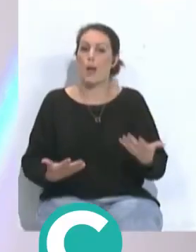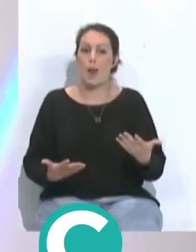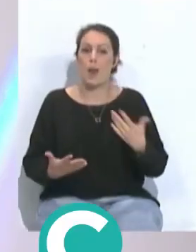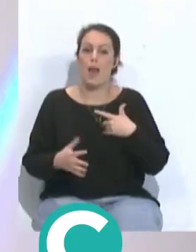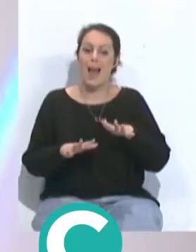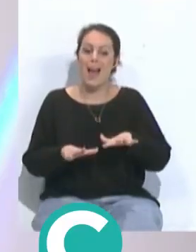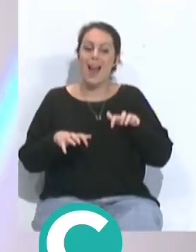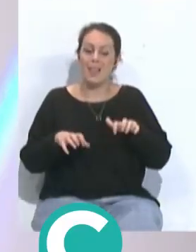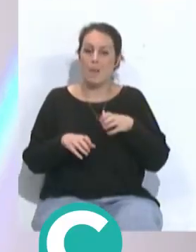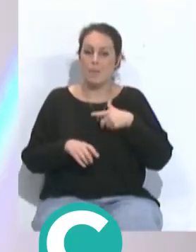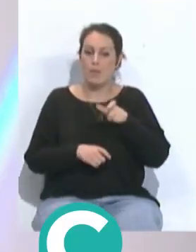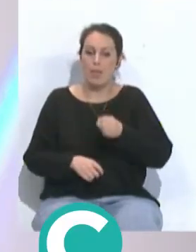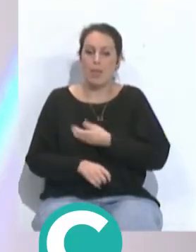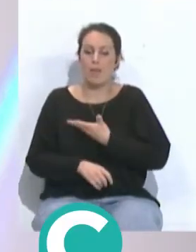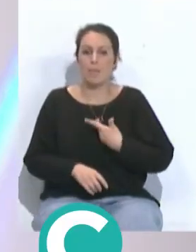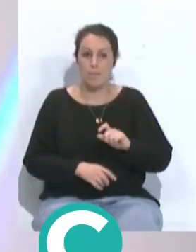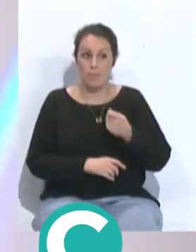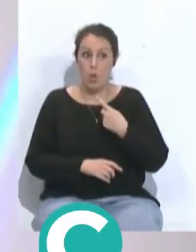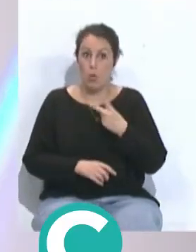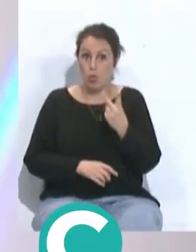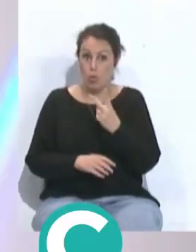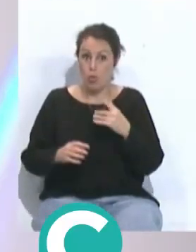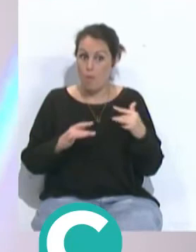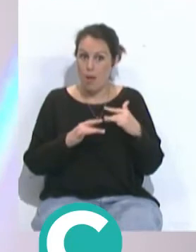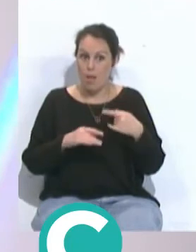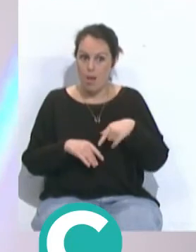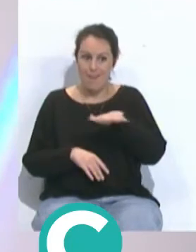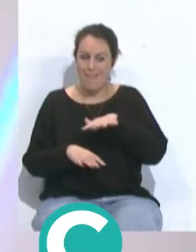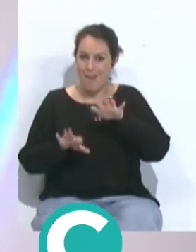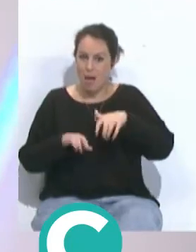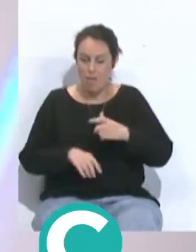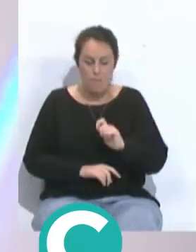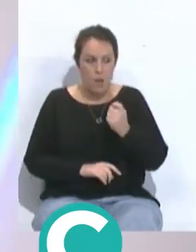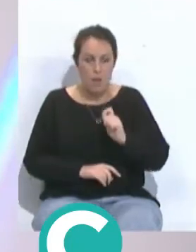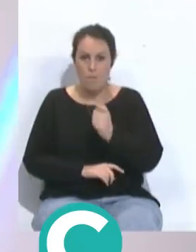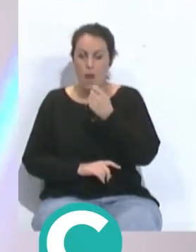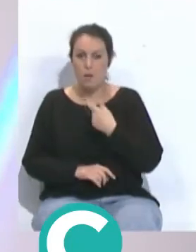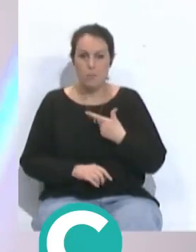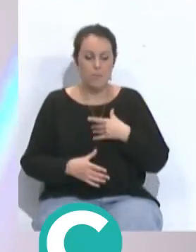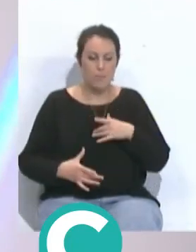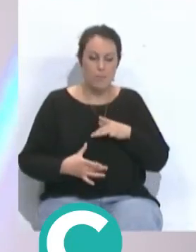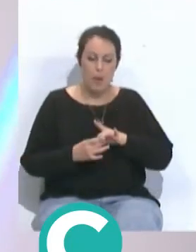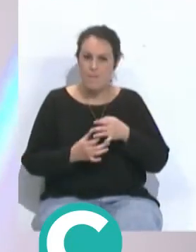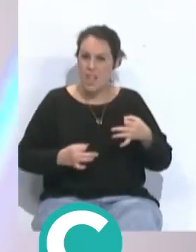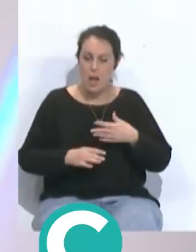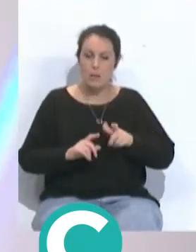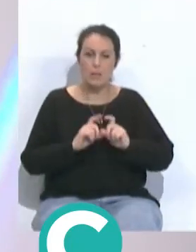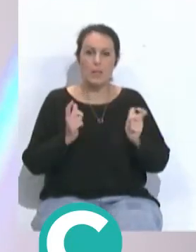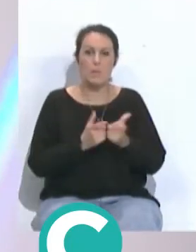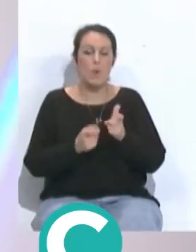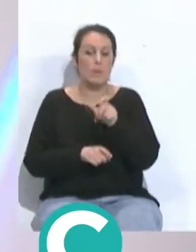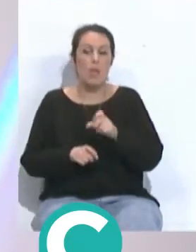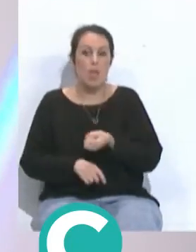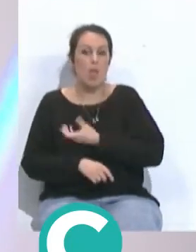de la grada de la afición de haber ganado dos partidos seguidos en casa yo creo que hay una comunión perfecta ahora mismo entre el equipo y